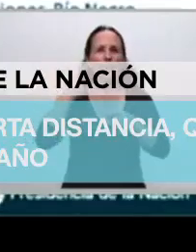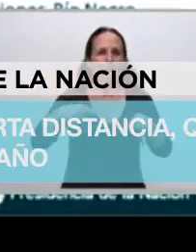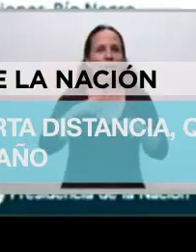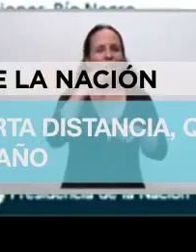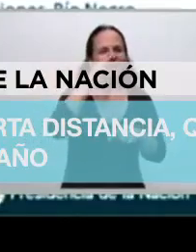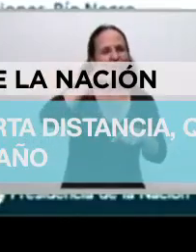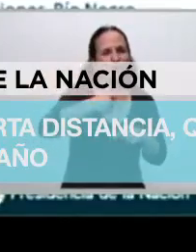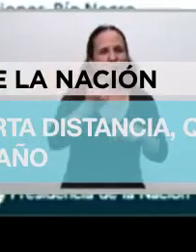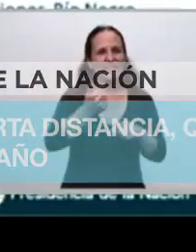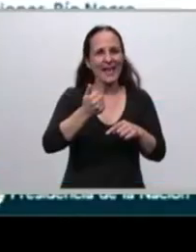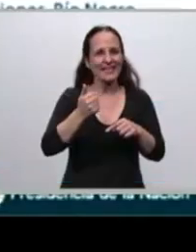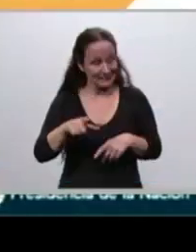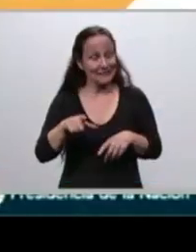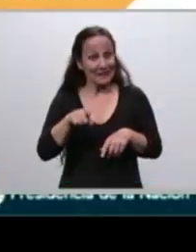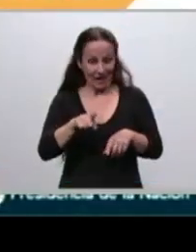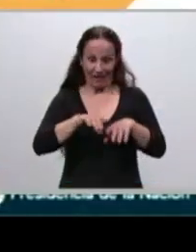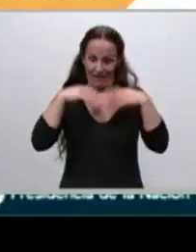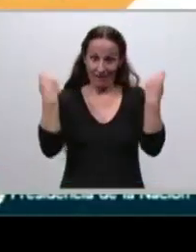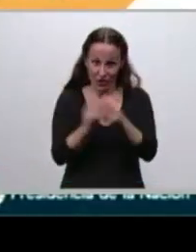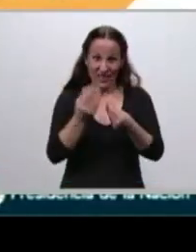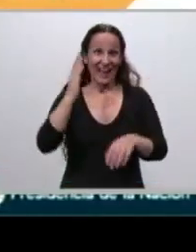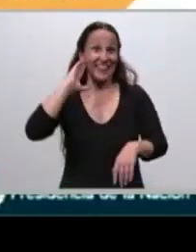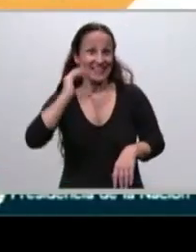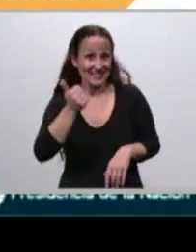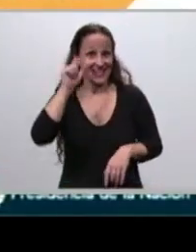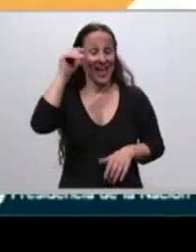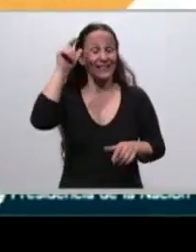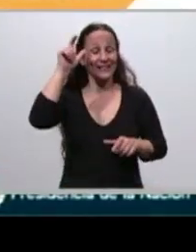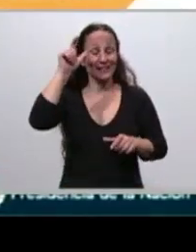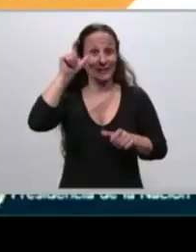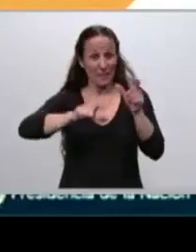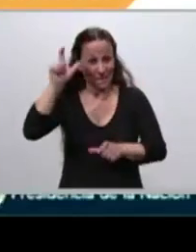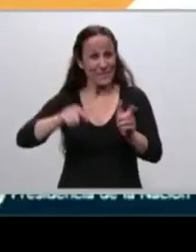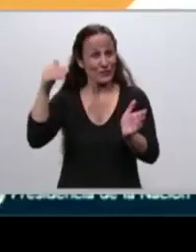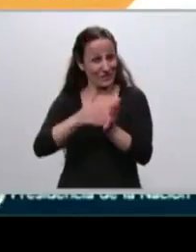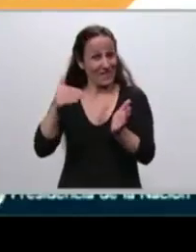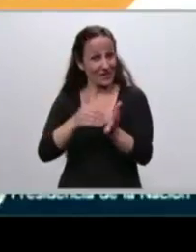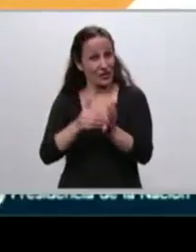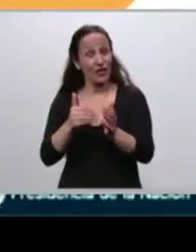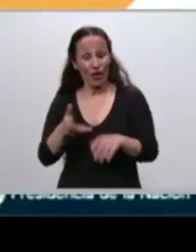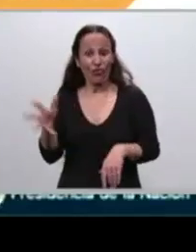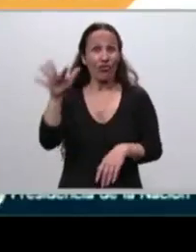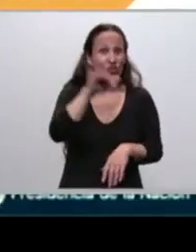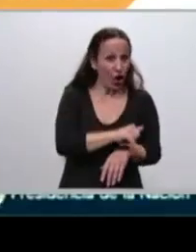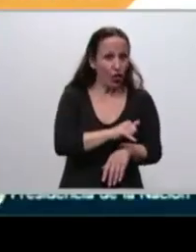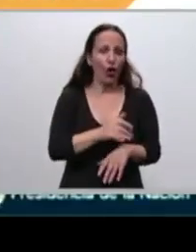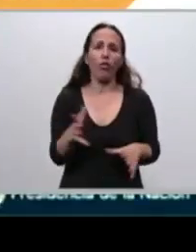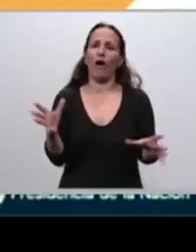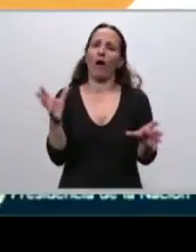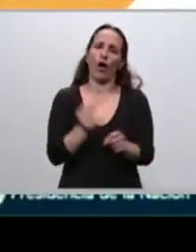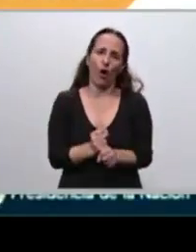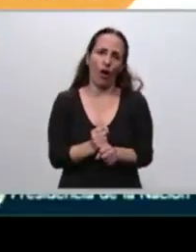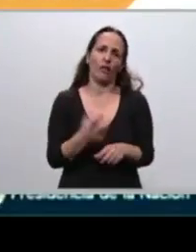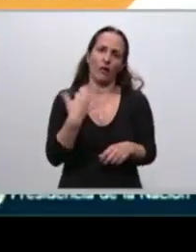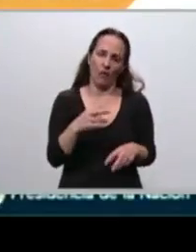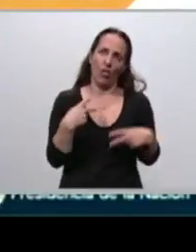alcanzar a 16 millones de argentinos que todos los días viajan en el bondi y